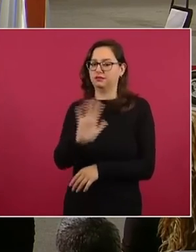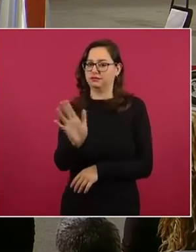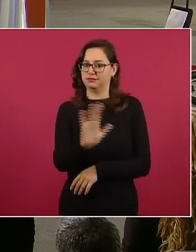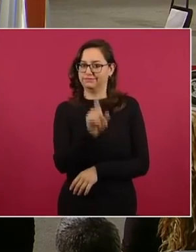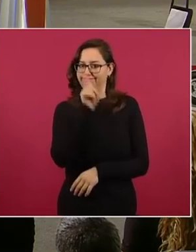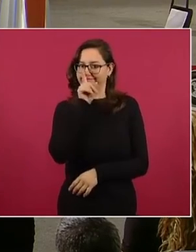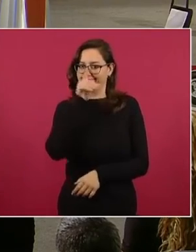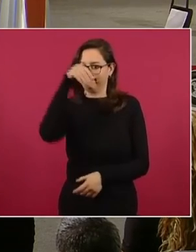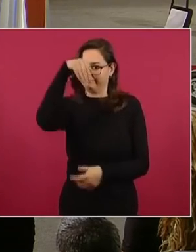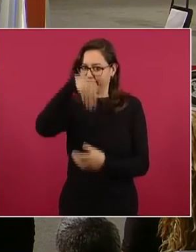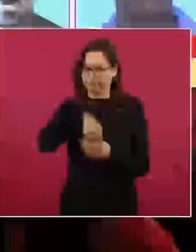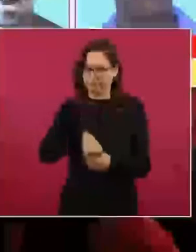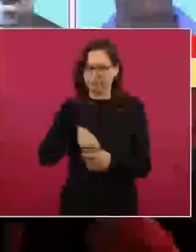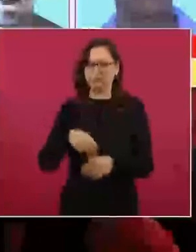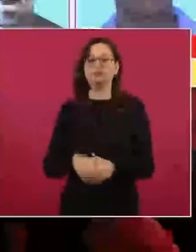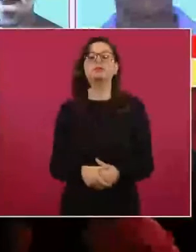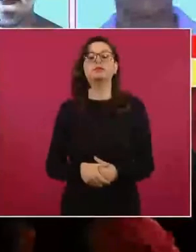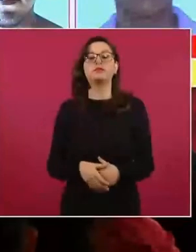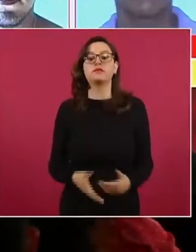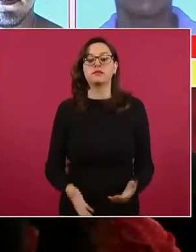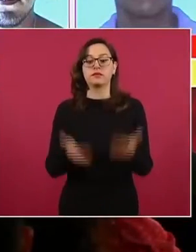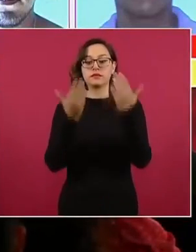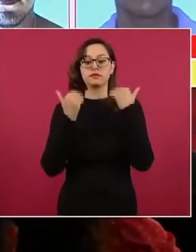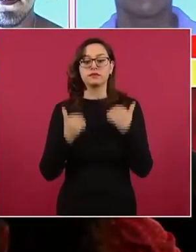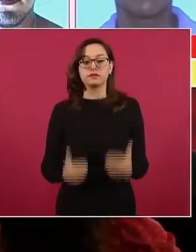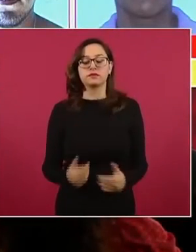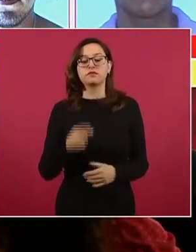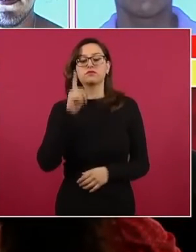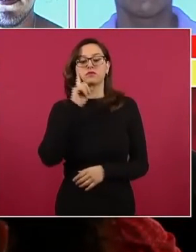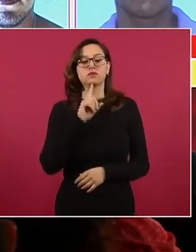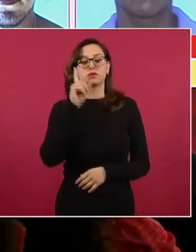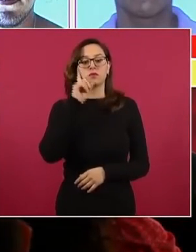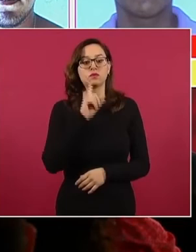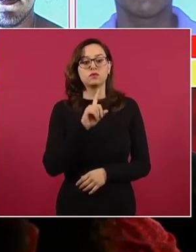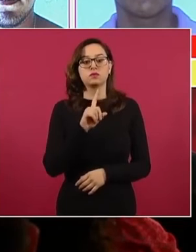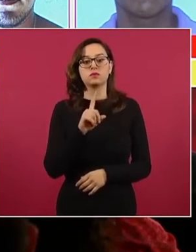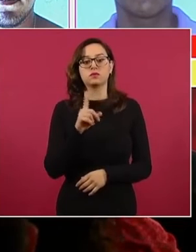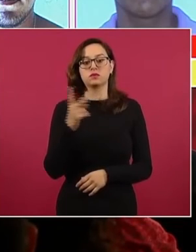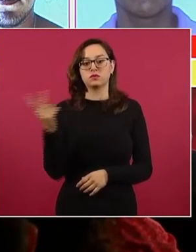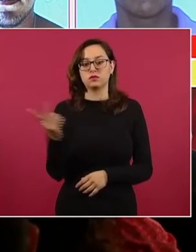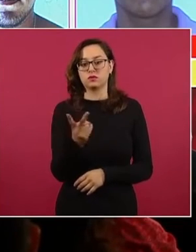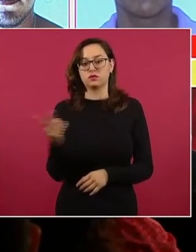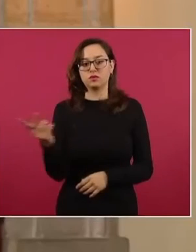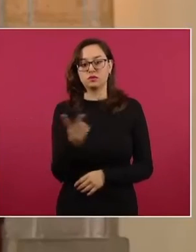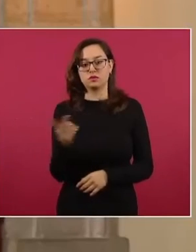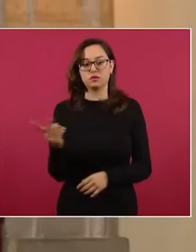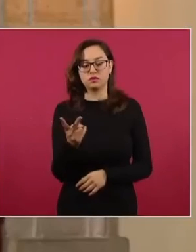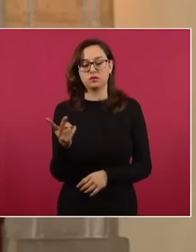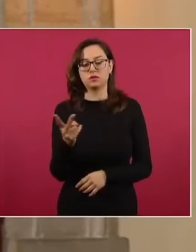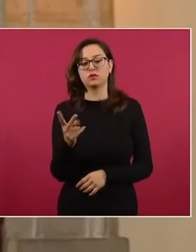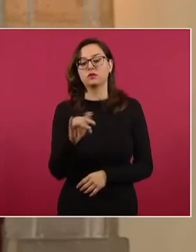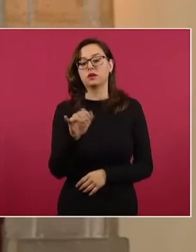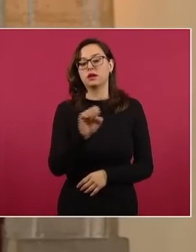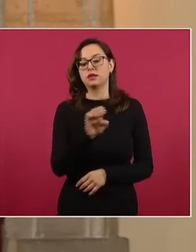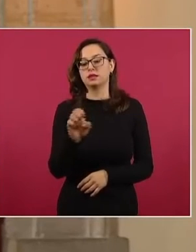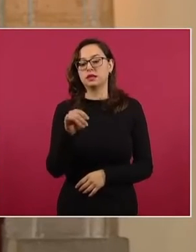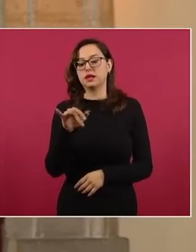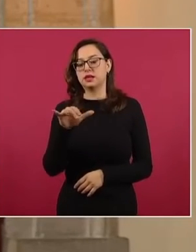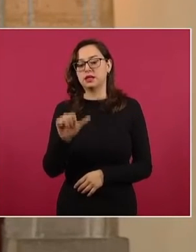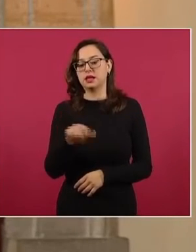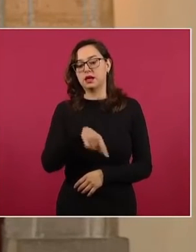Informamos con relación al homicidio de Yesenia y Sheila, periodistas que fueron